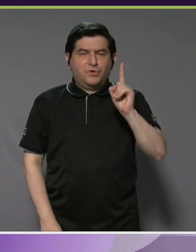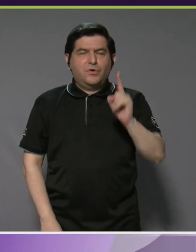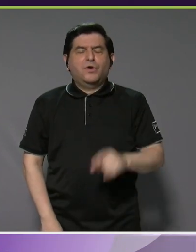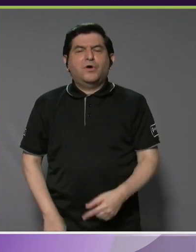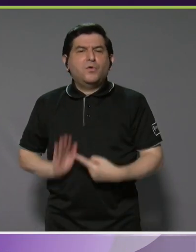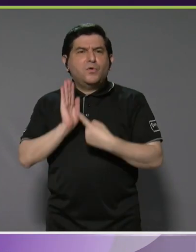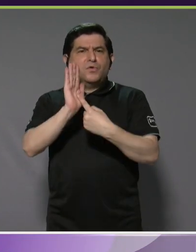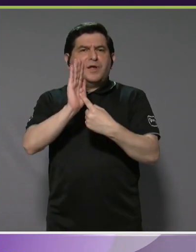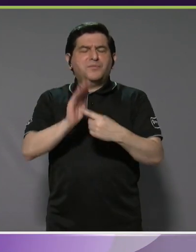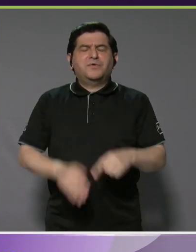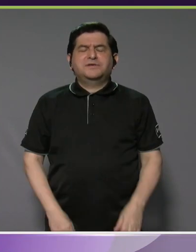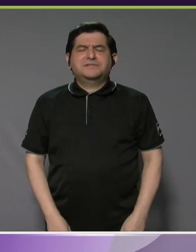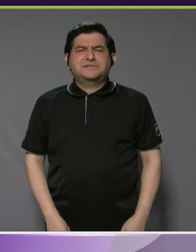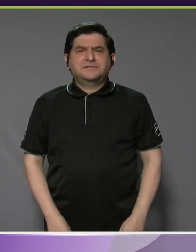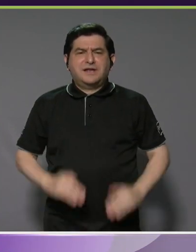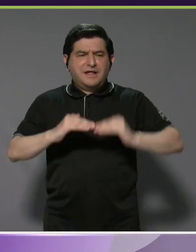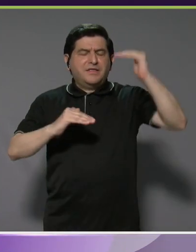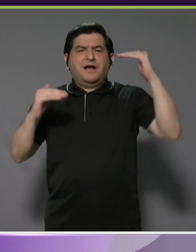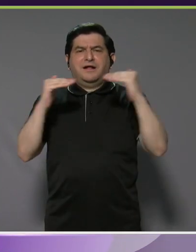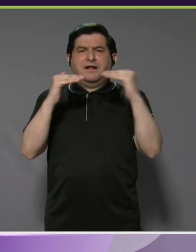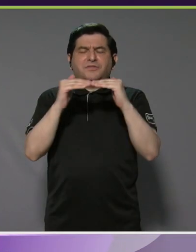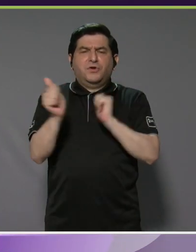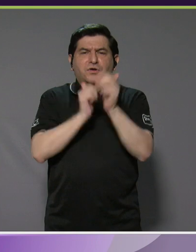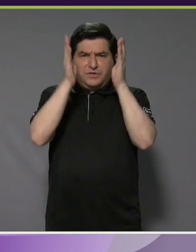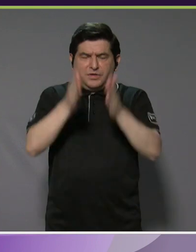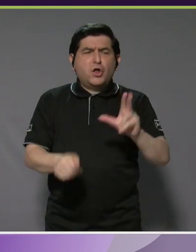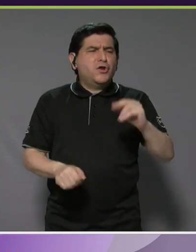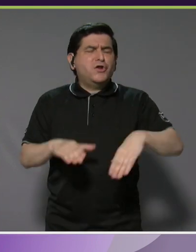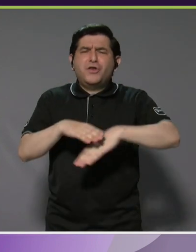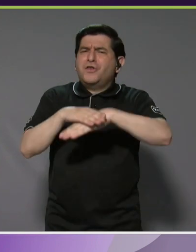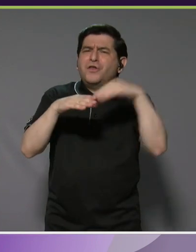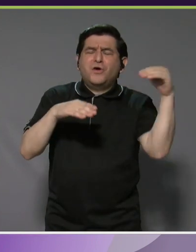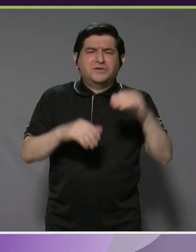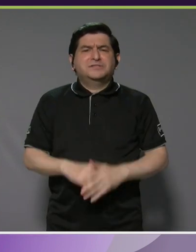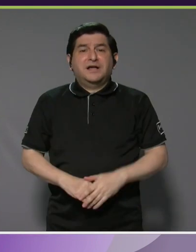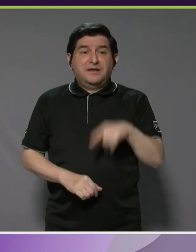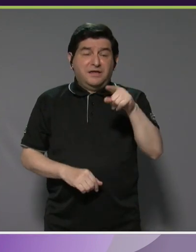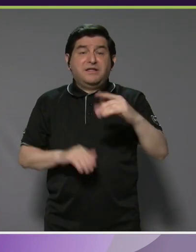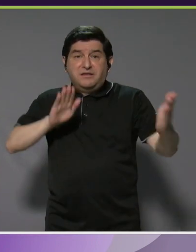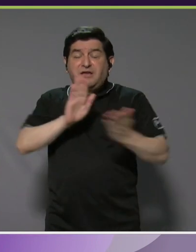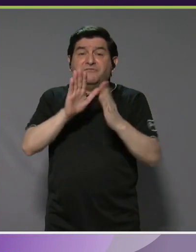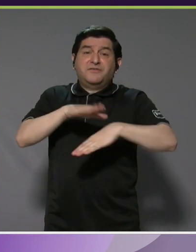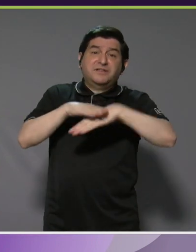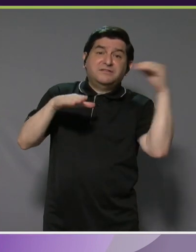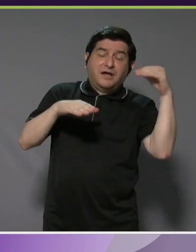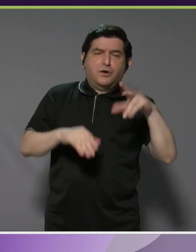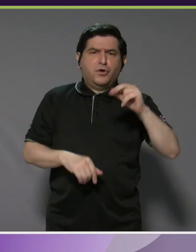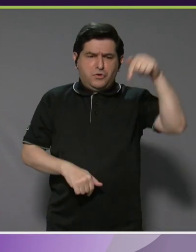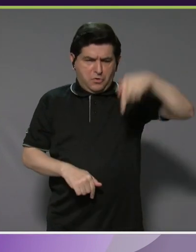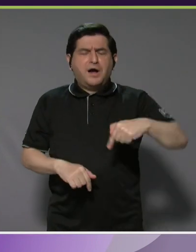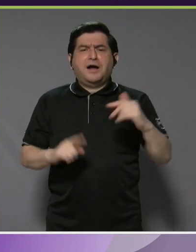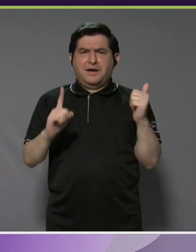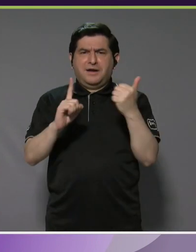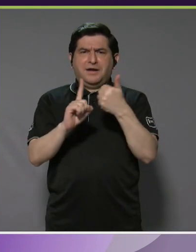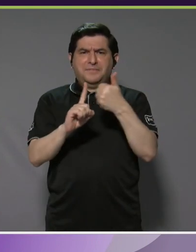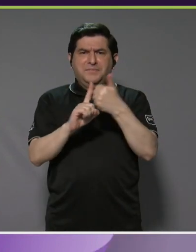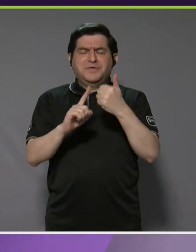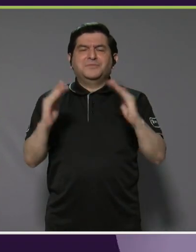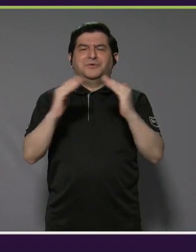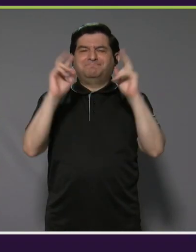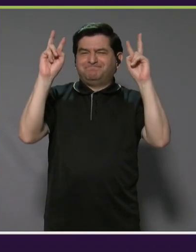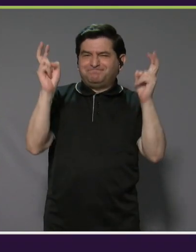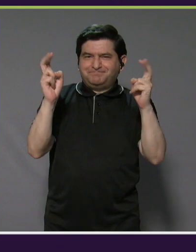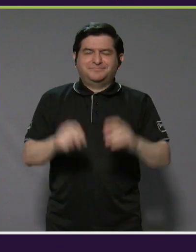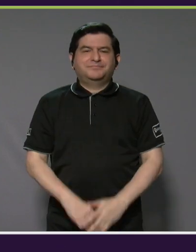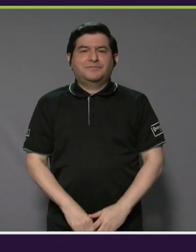de alto rendimiento y élite a nuestros atletas para que no tengan que salir y toparse con eso afuera, sino que la tengan acá en casa, de crear